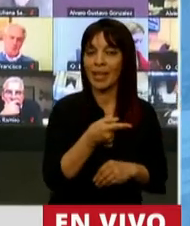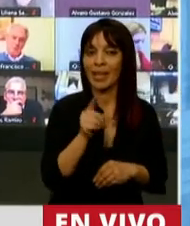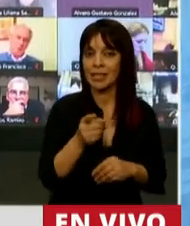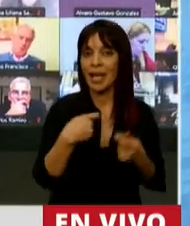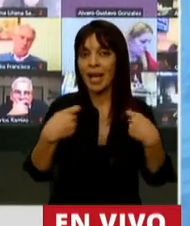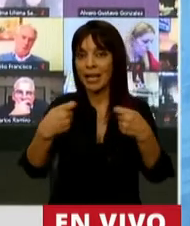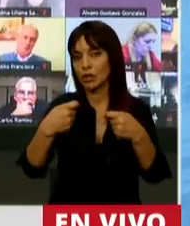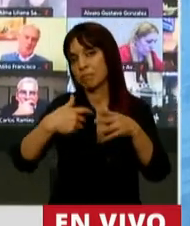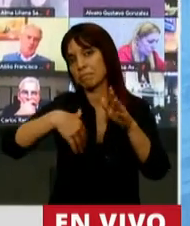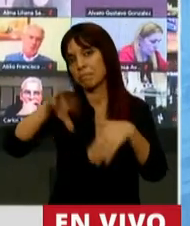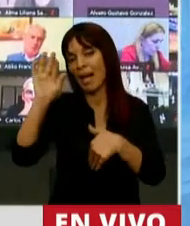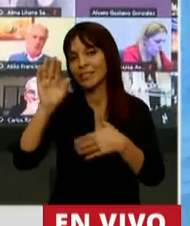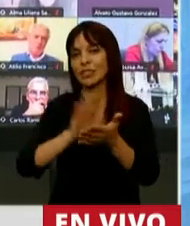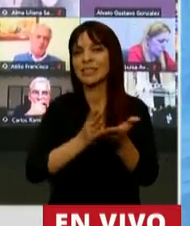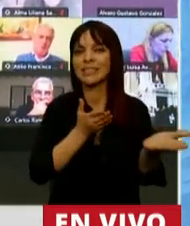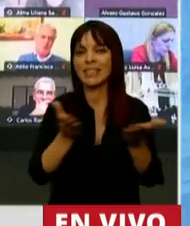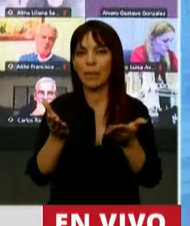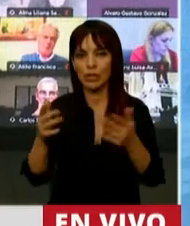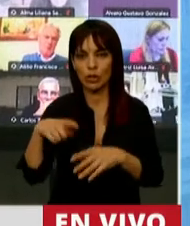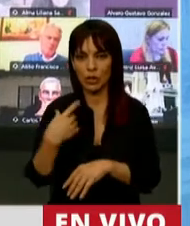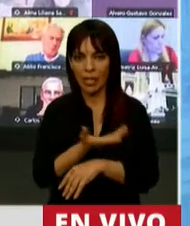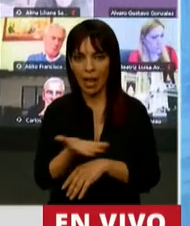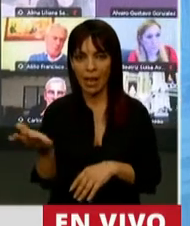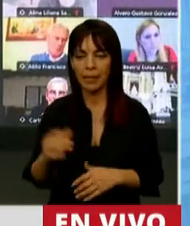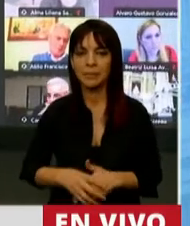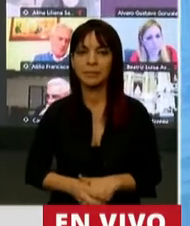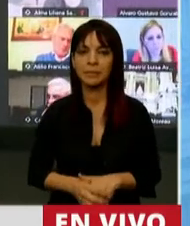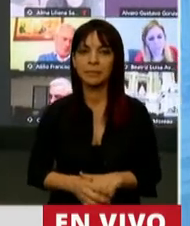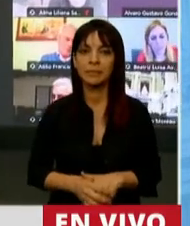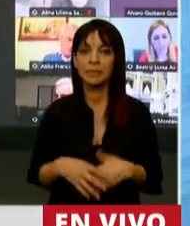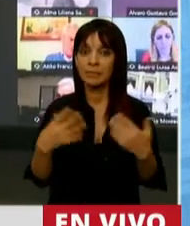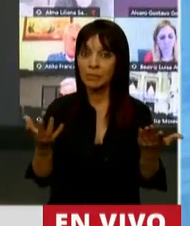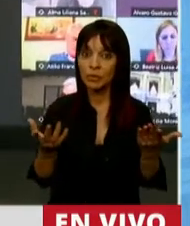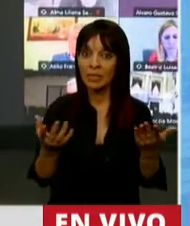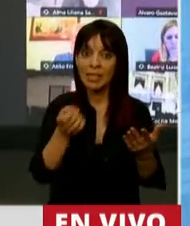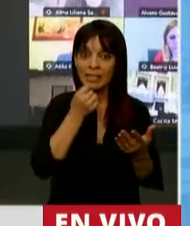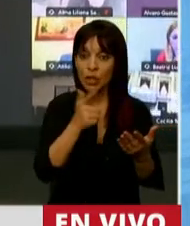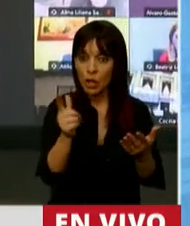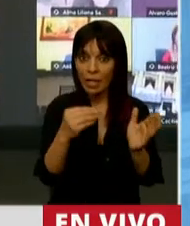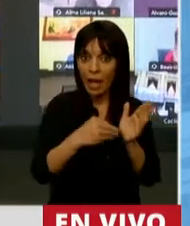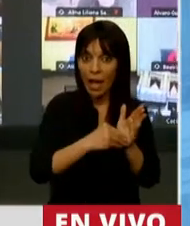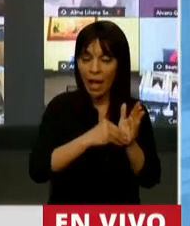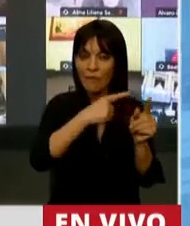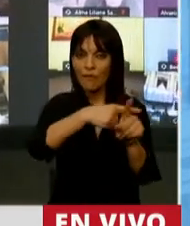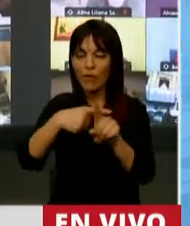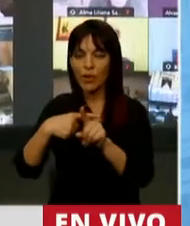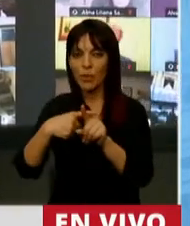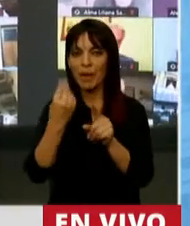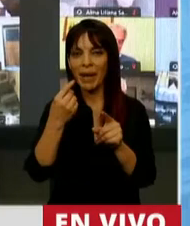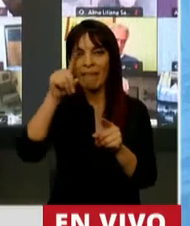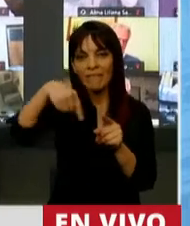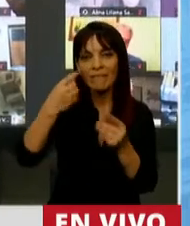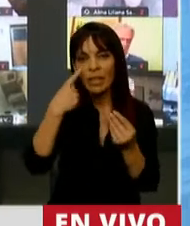gasto mayor en servicios sociales. Es decir, que sin tener esa fórmula para poder calcular la